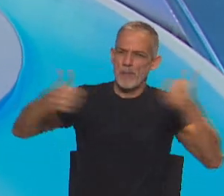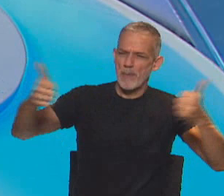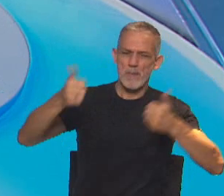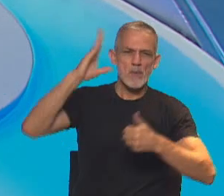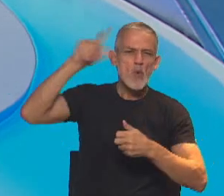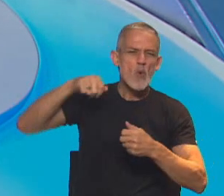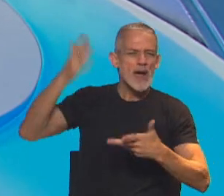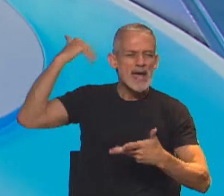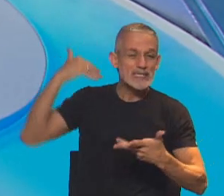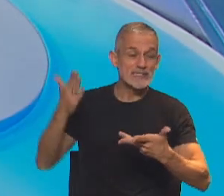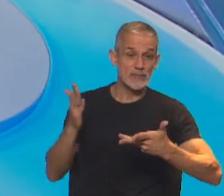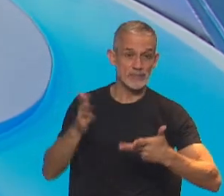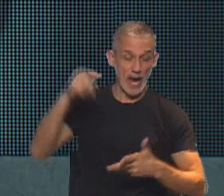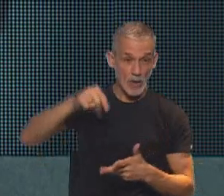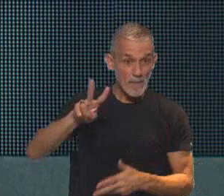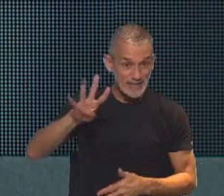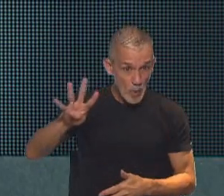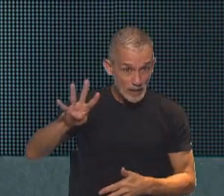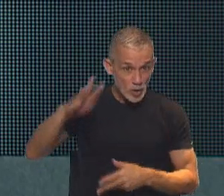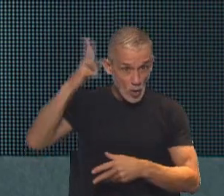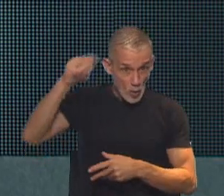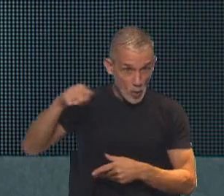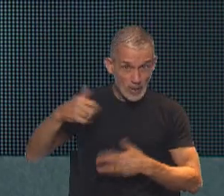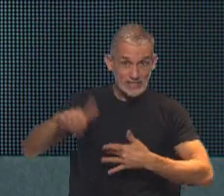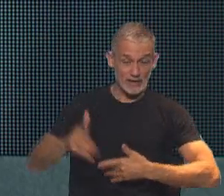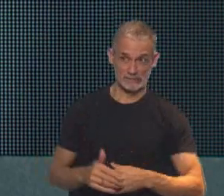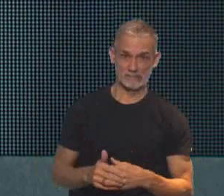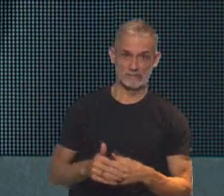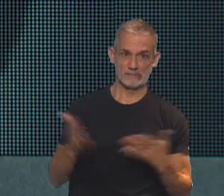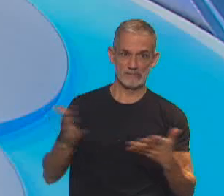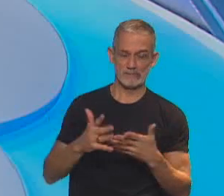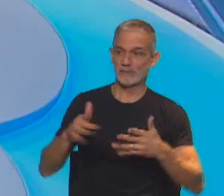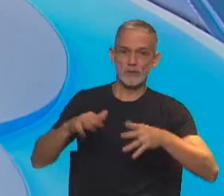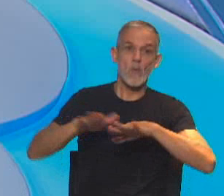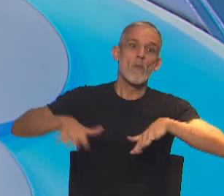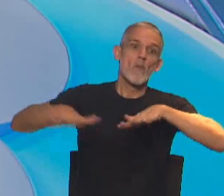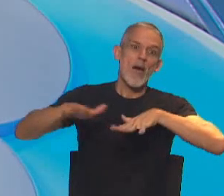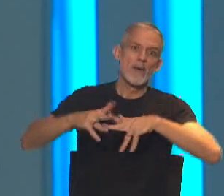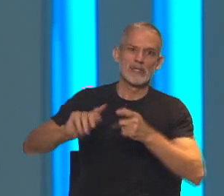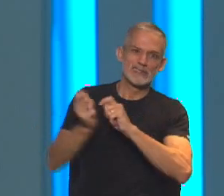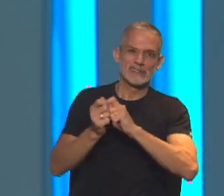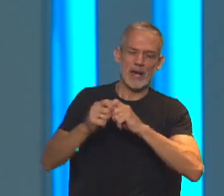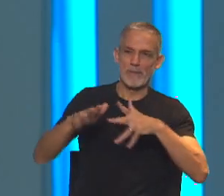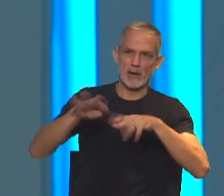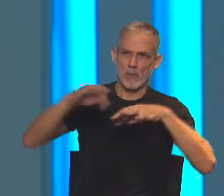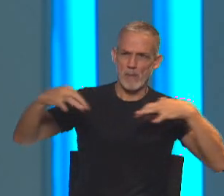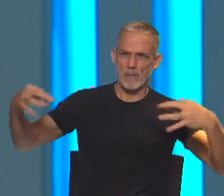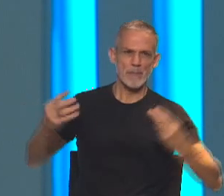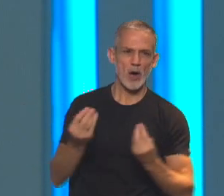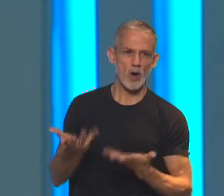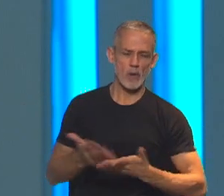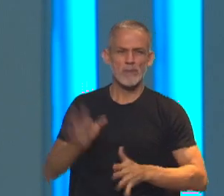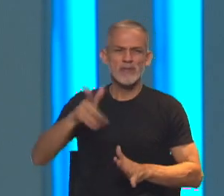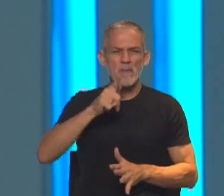algún momento a ver magistrados, con 24 habría que reformular por lo menos el mobiliario, entre otras reformulaciones de la justicia. número